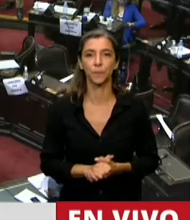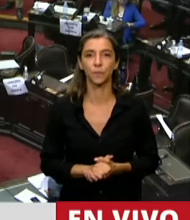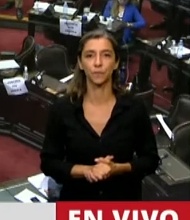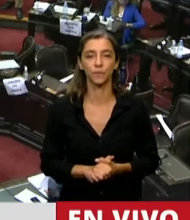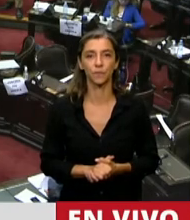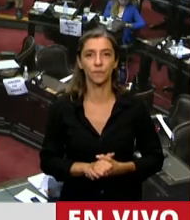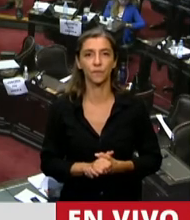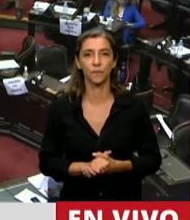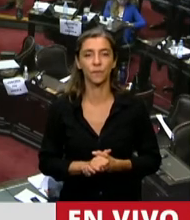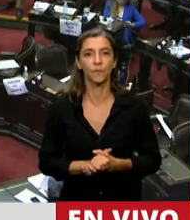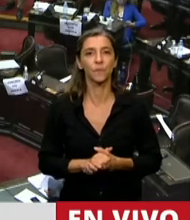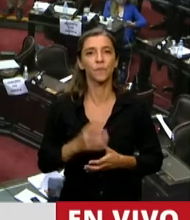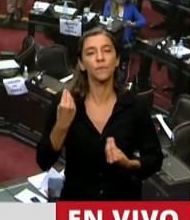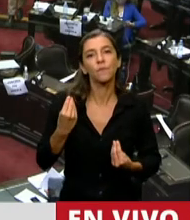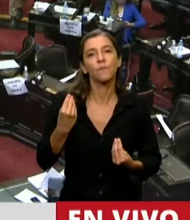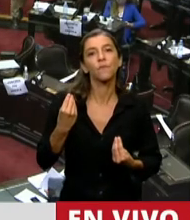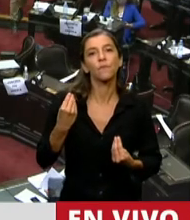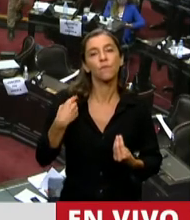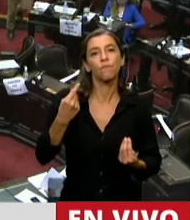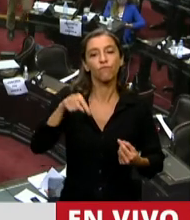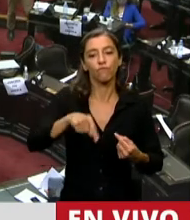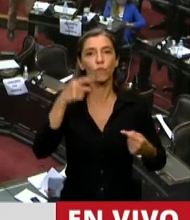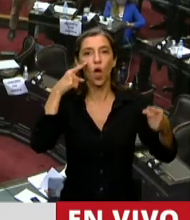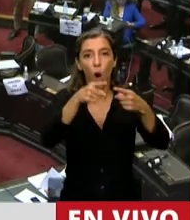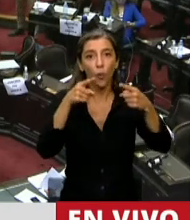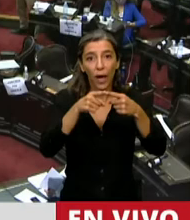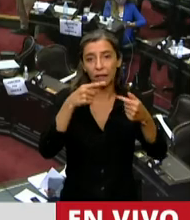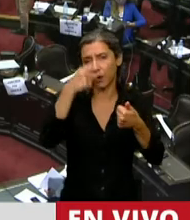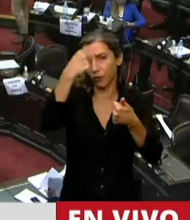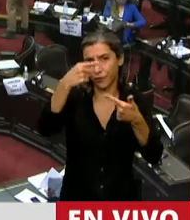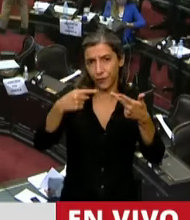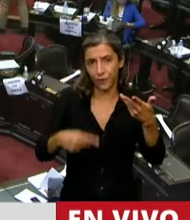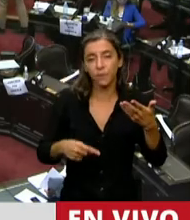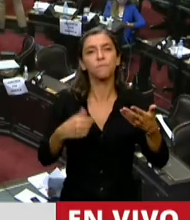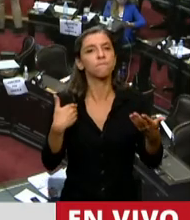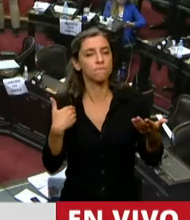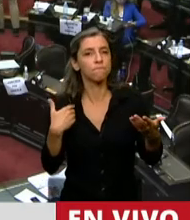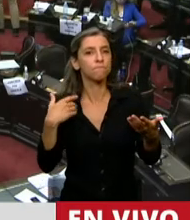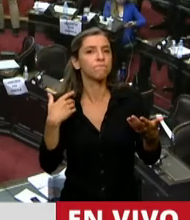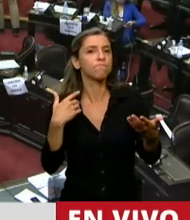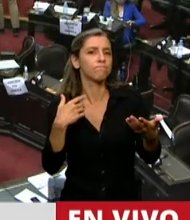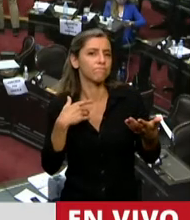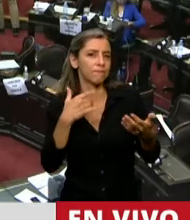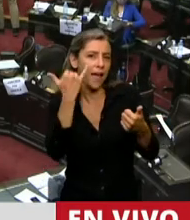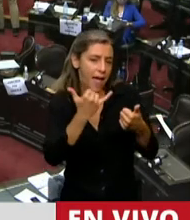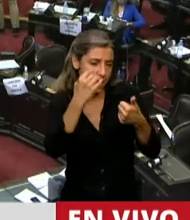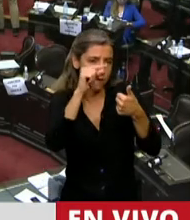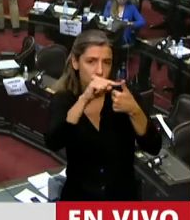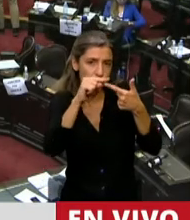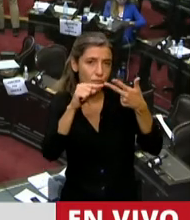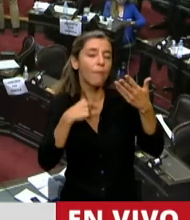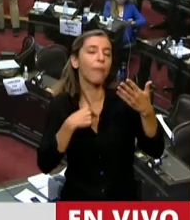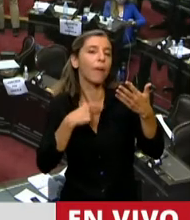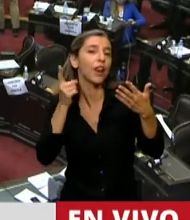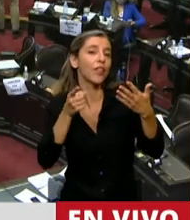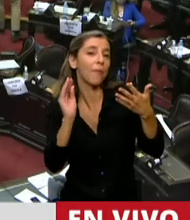Que los objetivos de esta ley se incorporan, deben incorporarse a los objetivos del Plan Nacional de